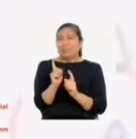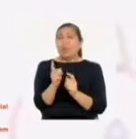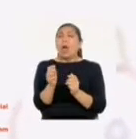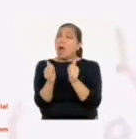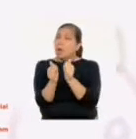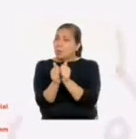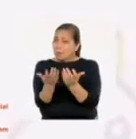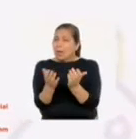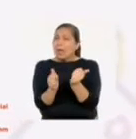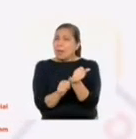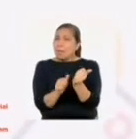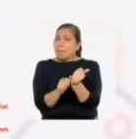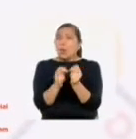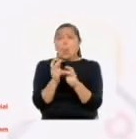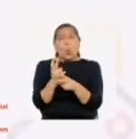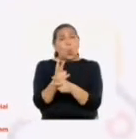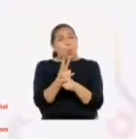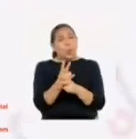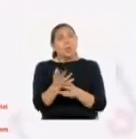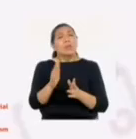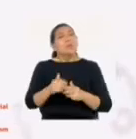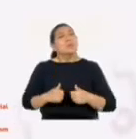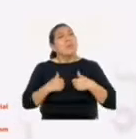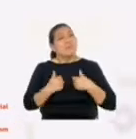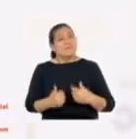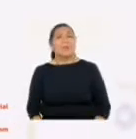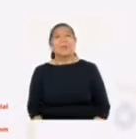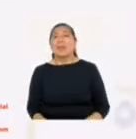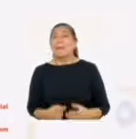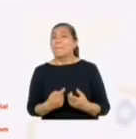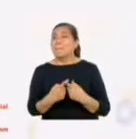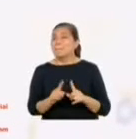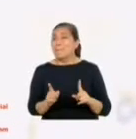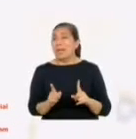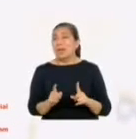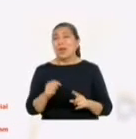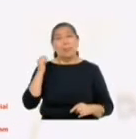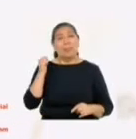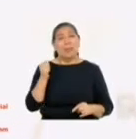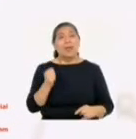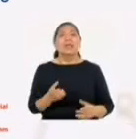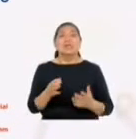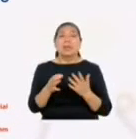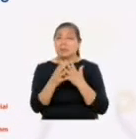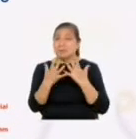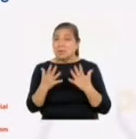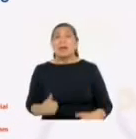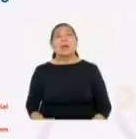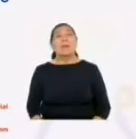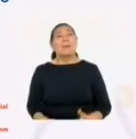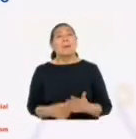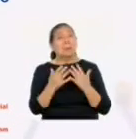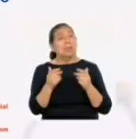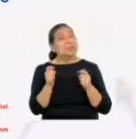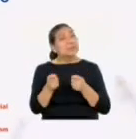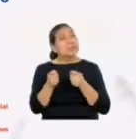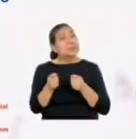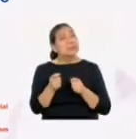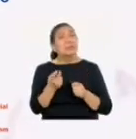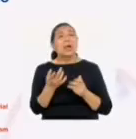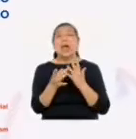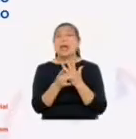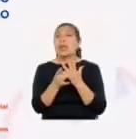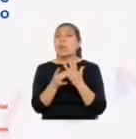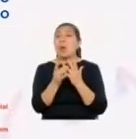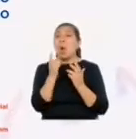sino como compañera y hermana de sus cuidados y vida. Sin embargo, tanto el derecho civil como el canónico insistieron